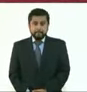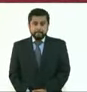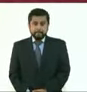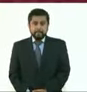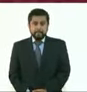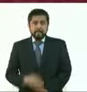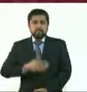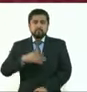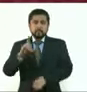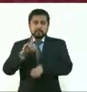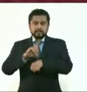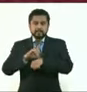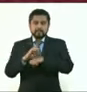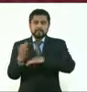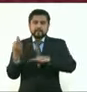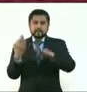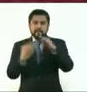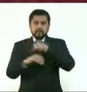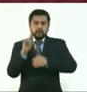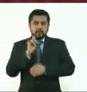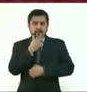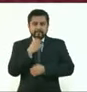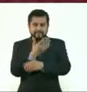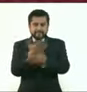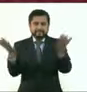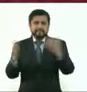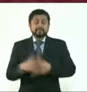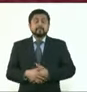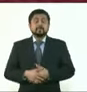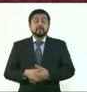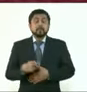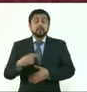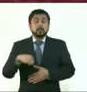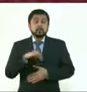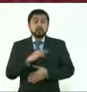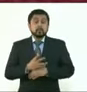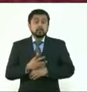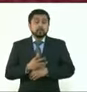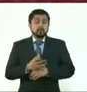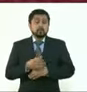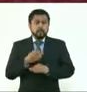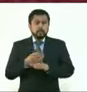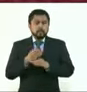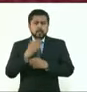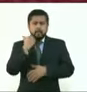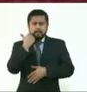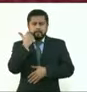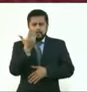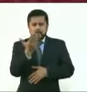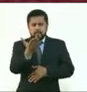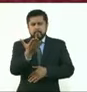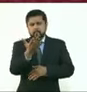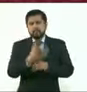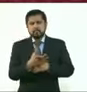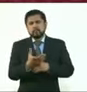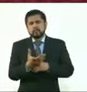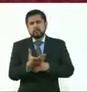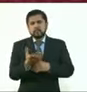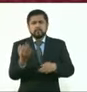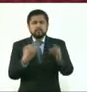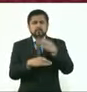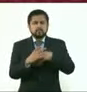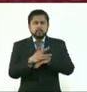Muy buenos días a todas y todos. Estamos solicitando su apoyo para la difusión de todos los